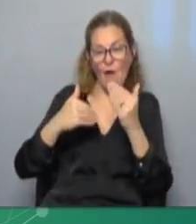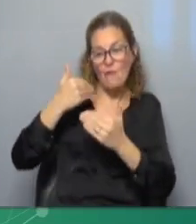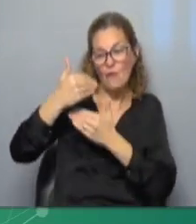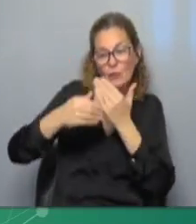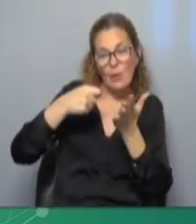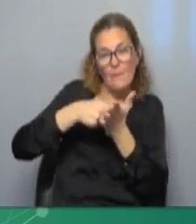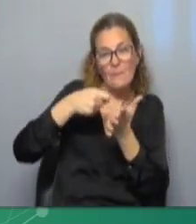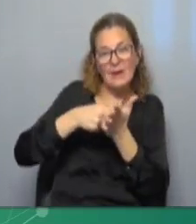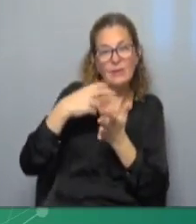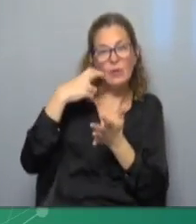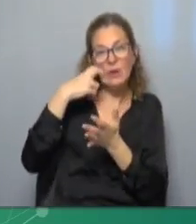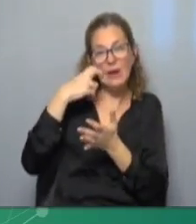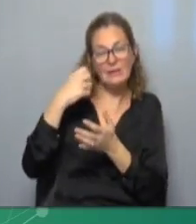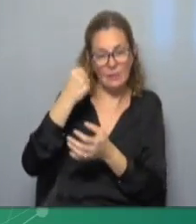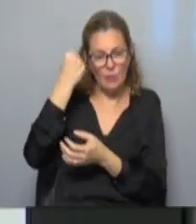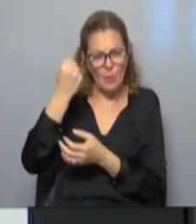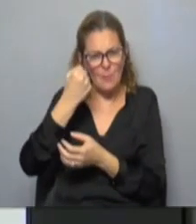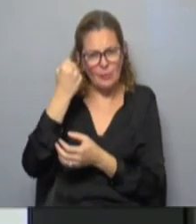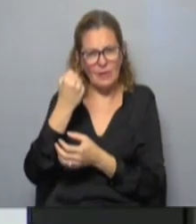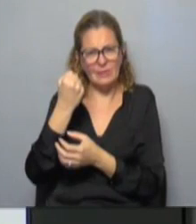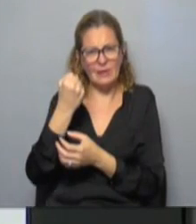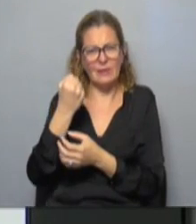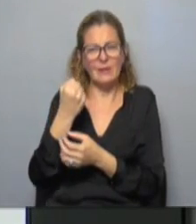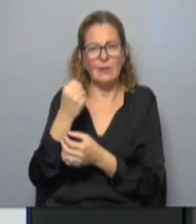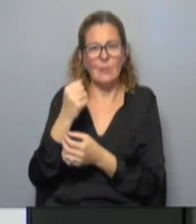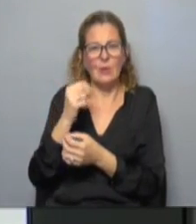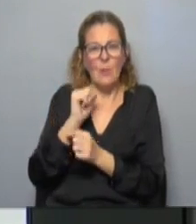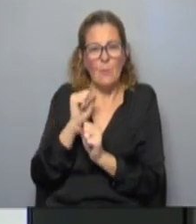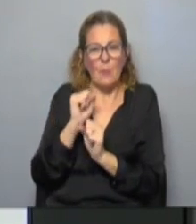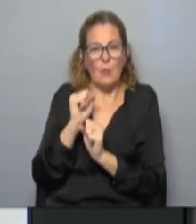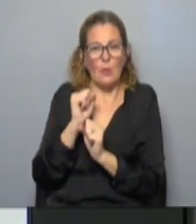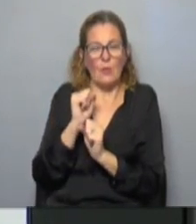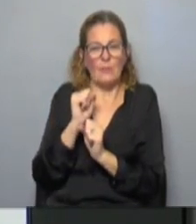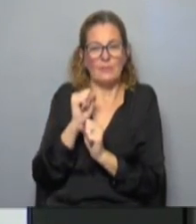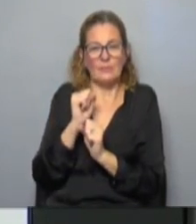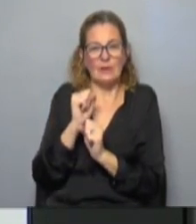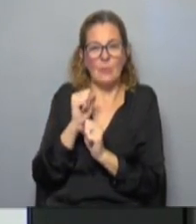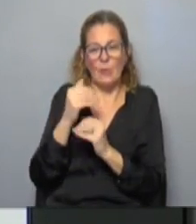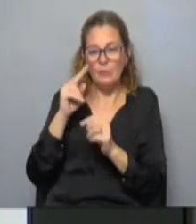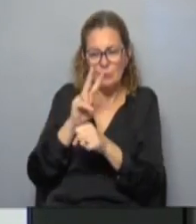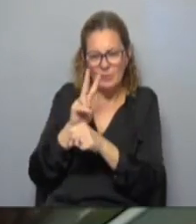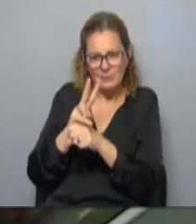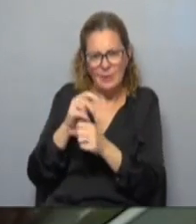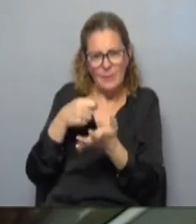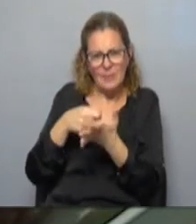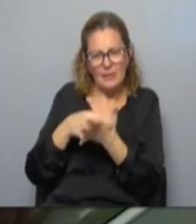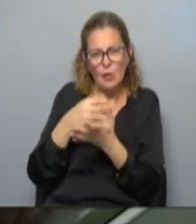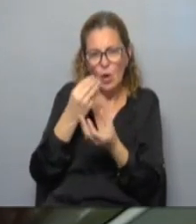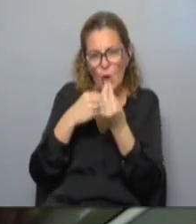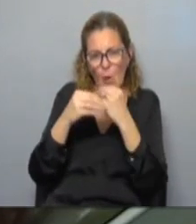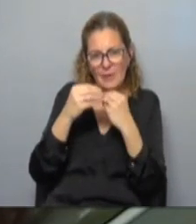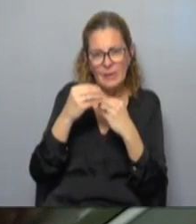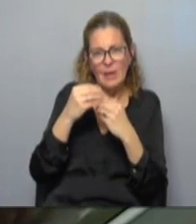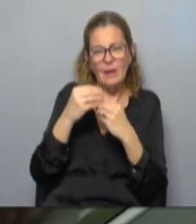precio de la carne fue determinante respecto a lo que pudo haber sido lo que sería el seguimiento de estos alimentos no